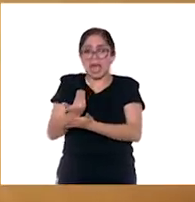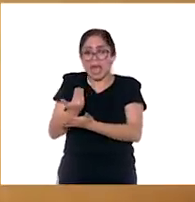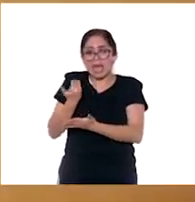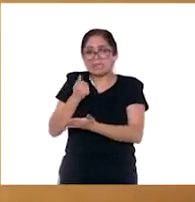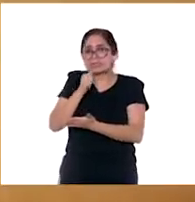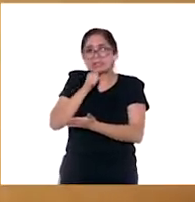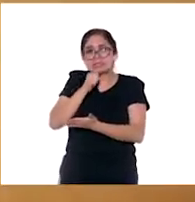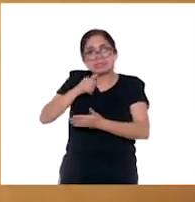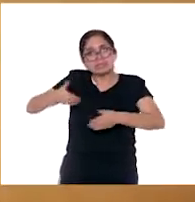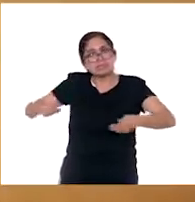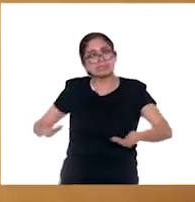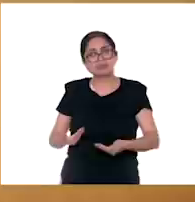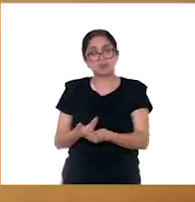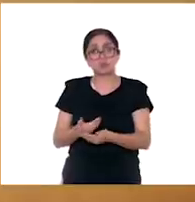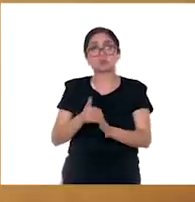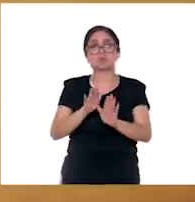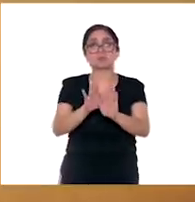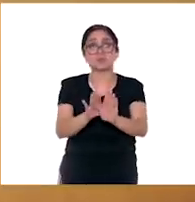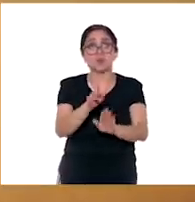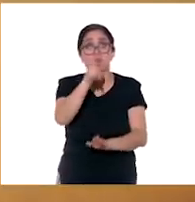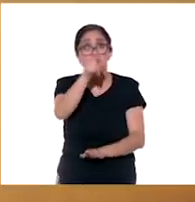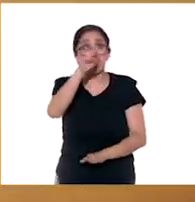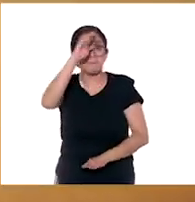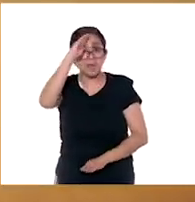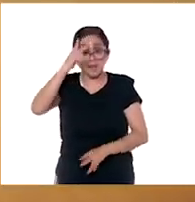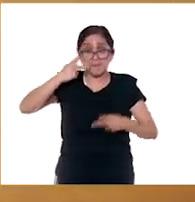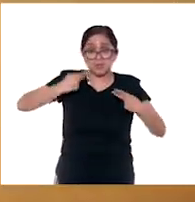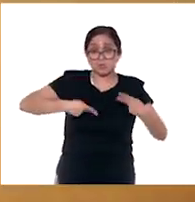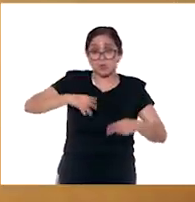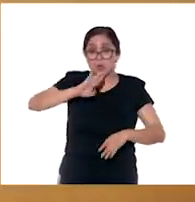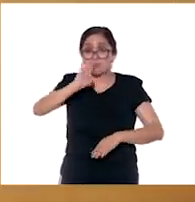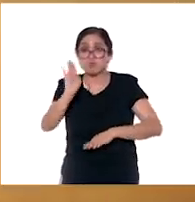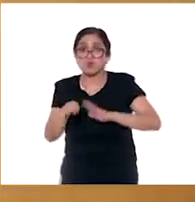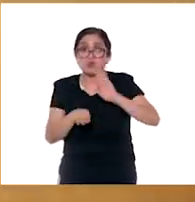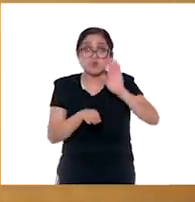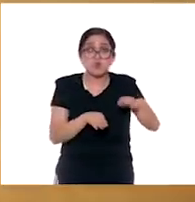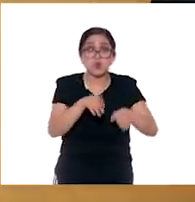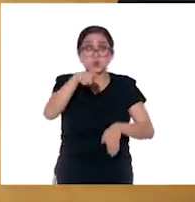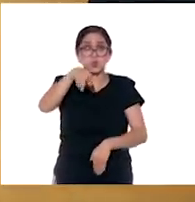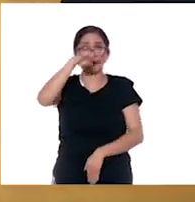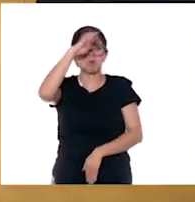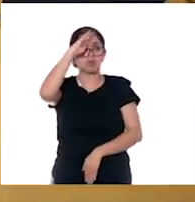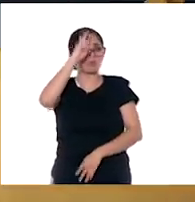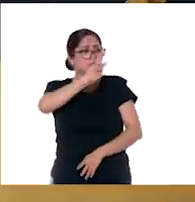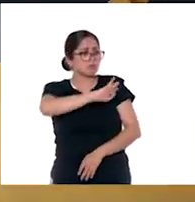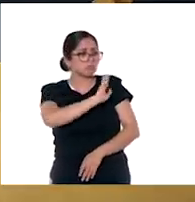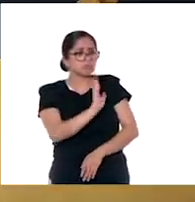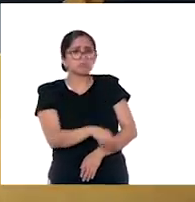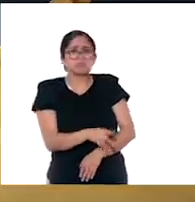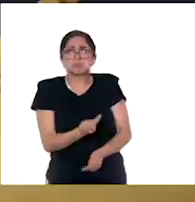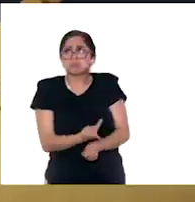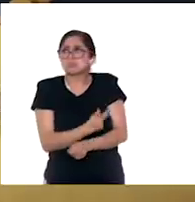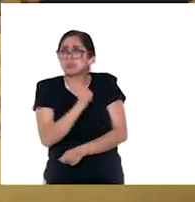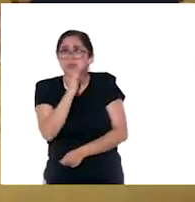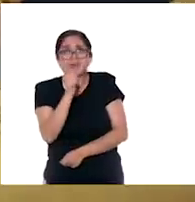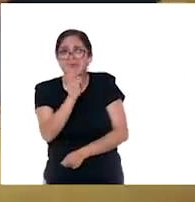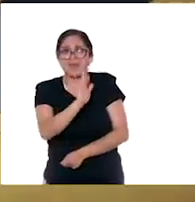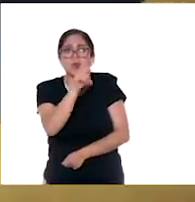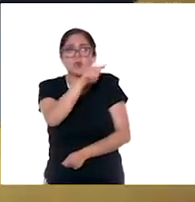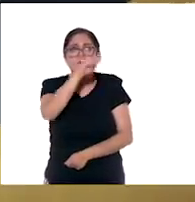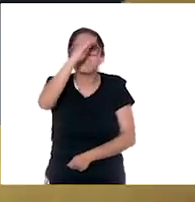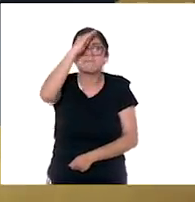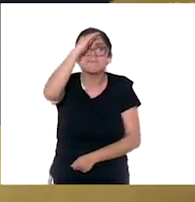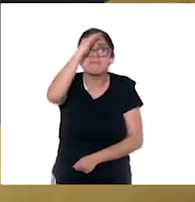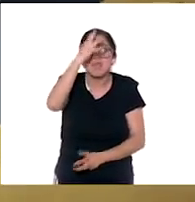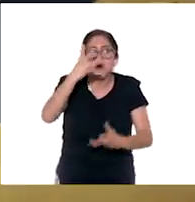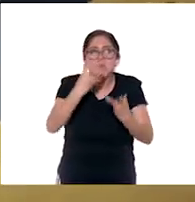se lesionaron en de que niños se lesionaron en